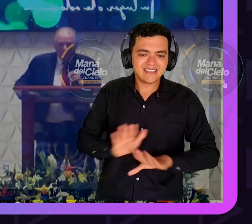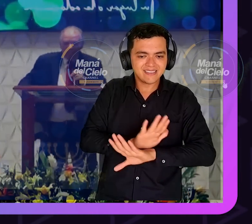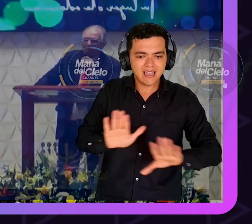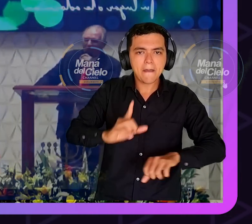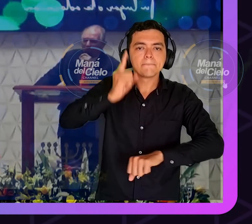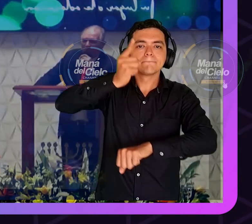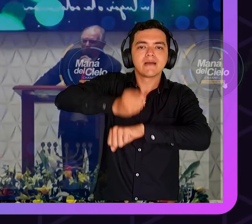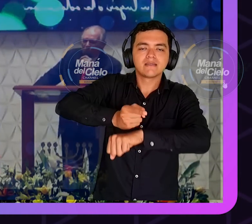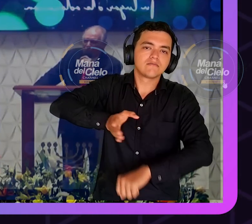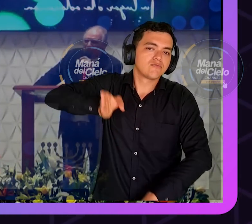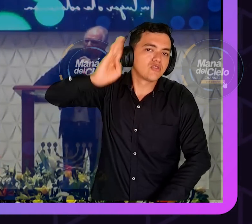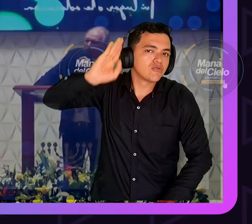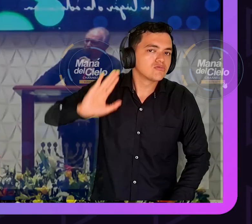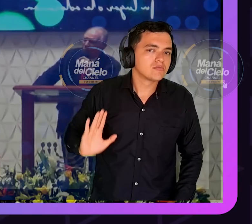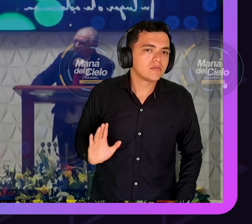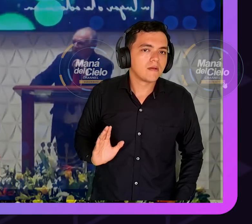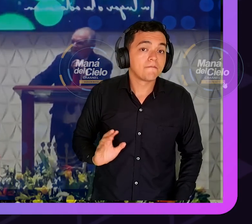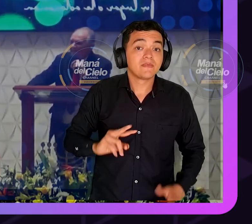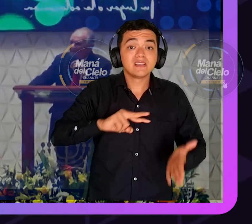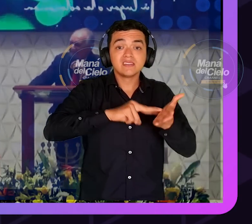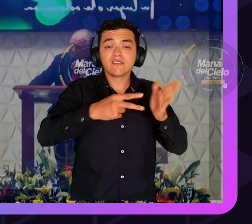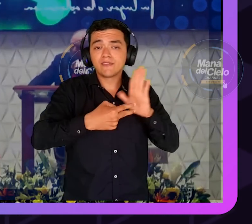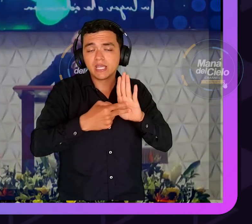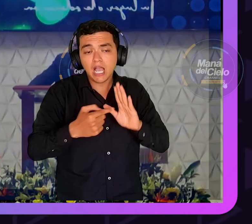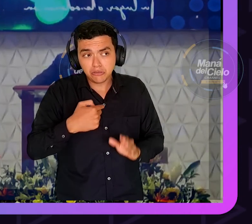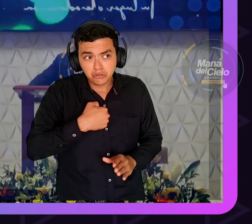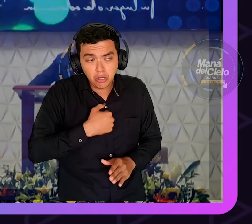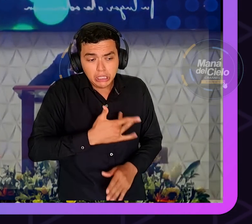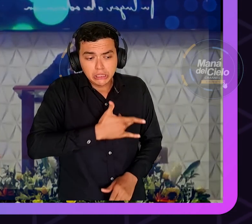pero hermano cuando ustedes encuentran con Jesucristo él es el rey